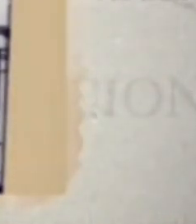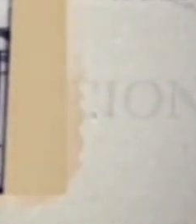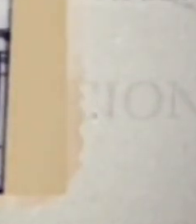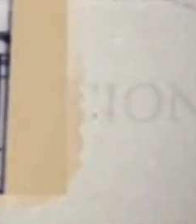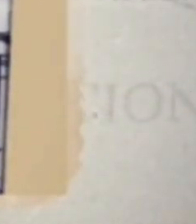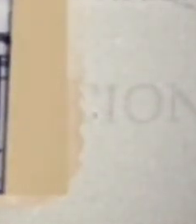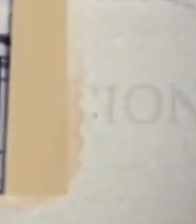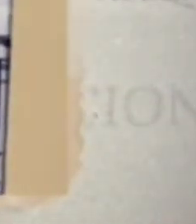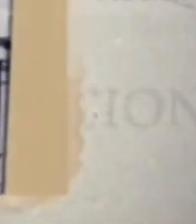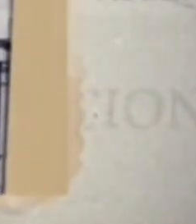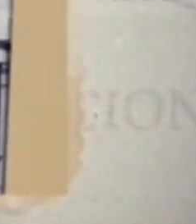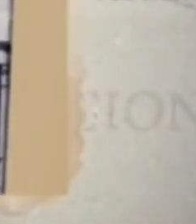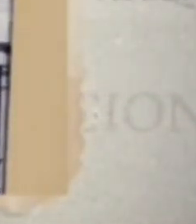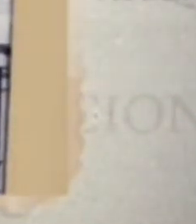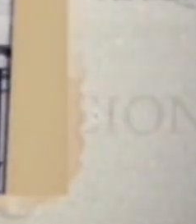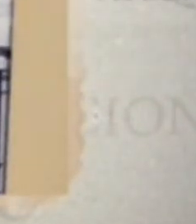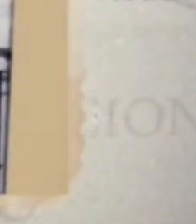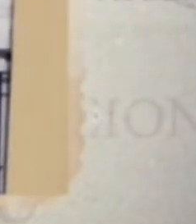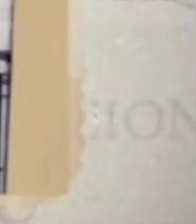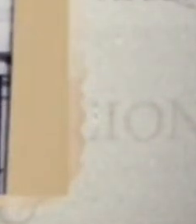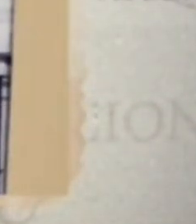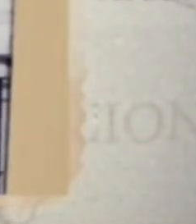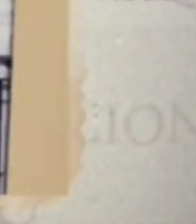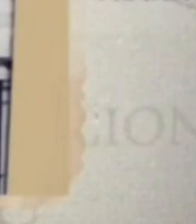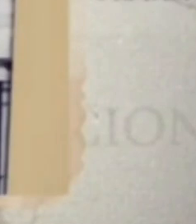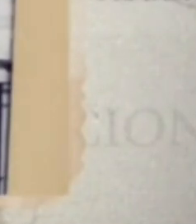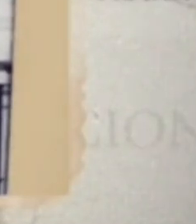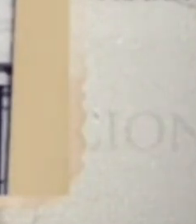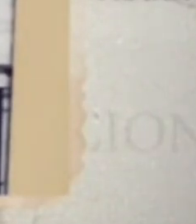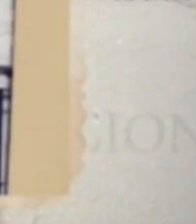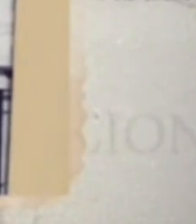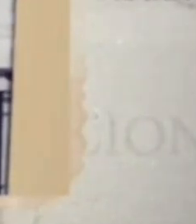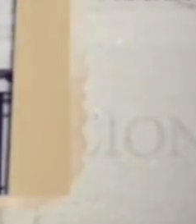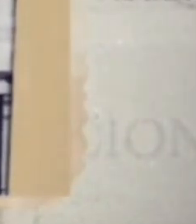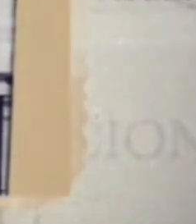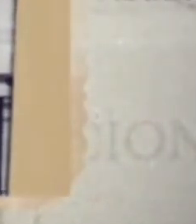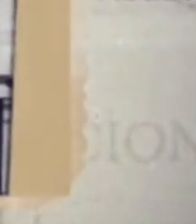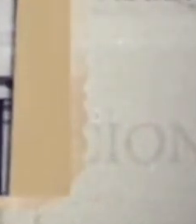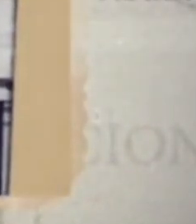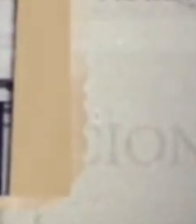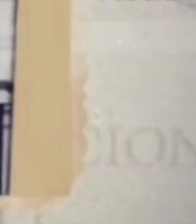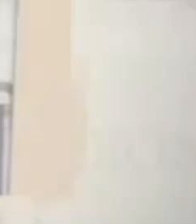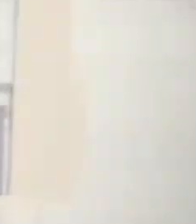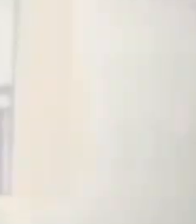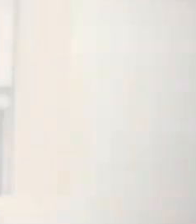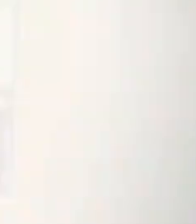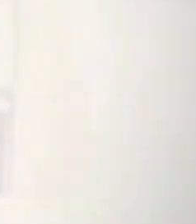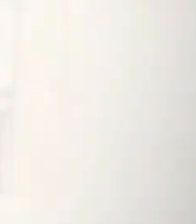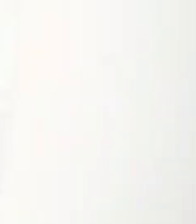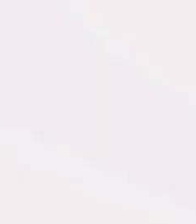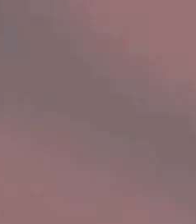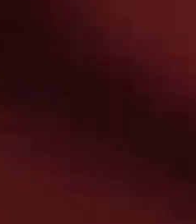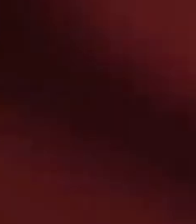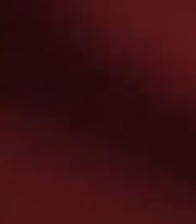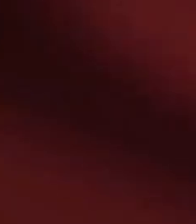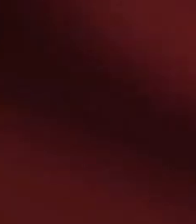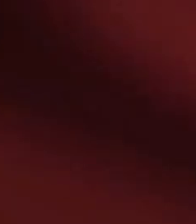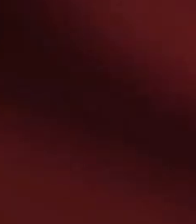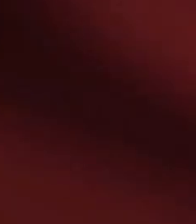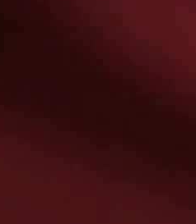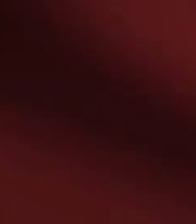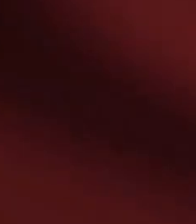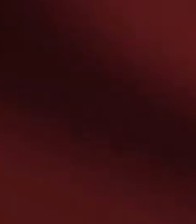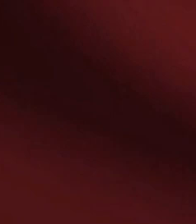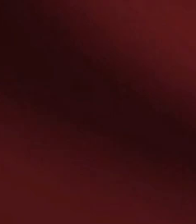reunió los conjuntos normativos a través del tiempo y sintetizó la relevancia que tuvieron en el Estado peruano. Este libro